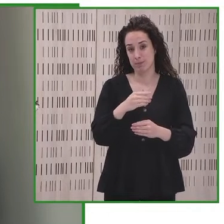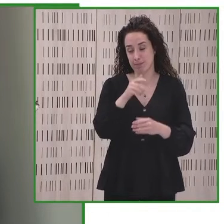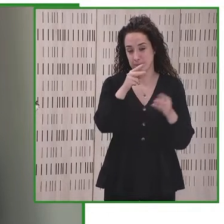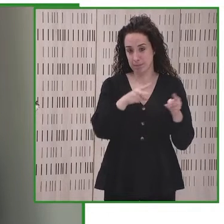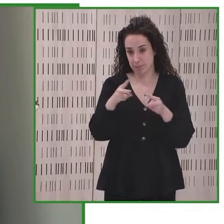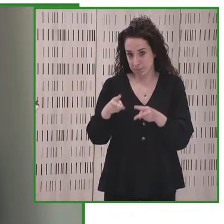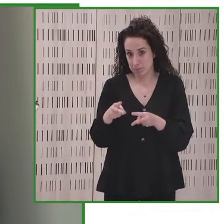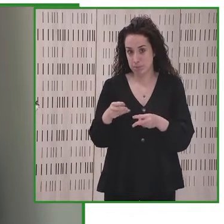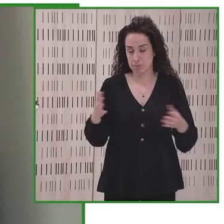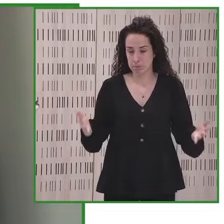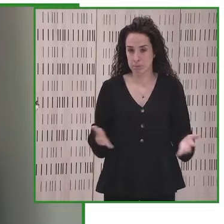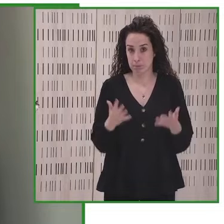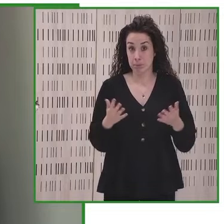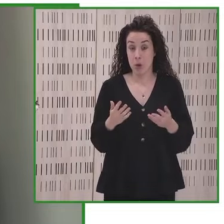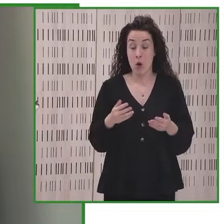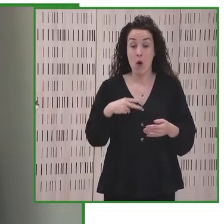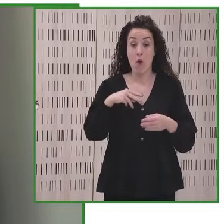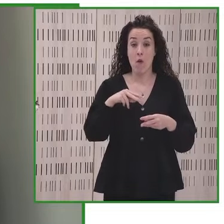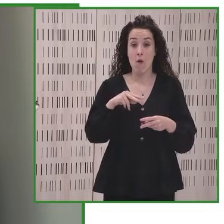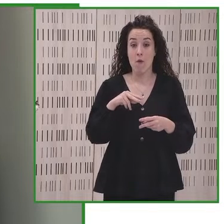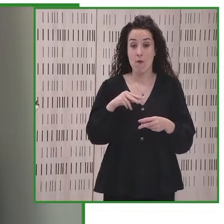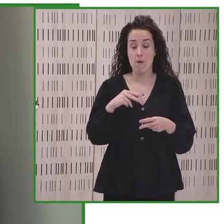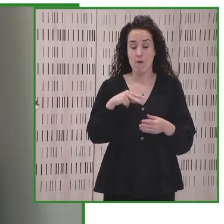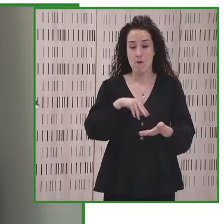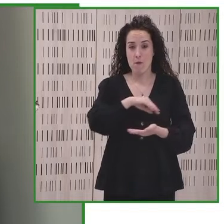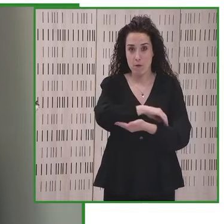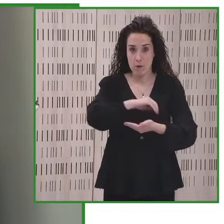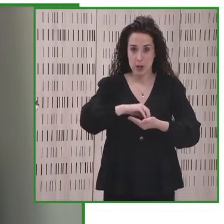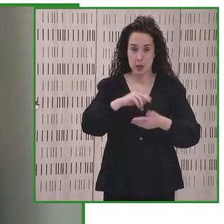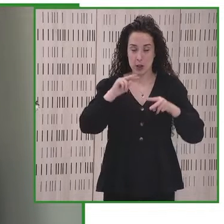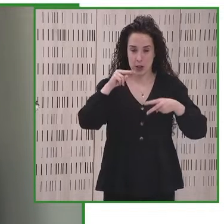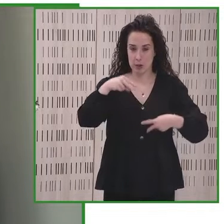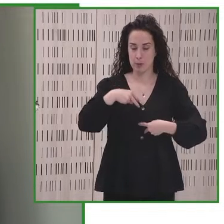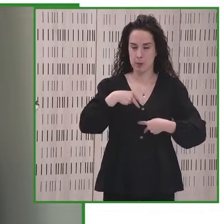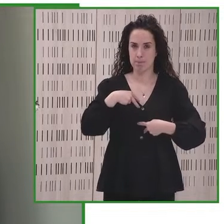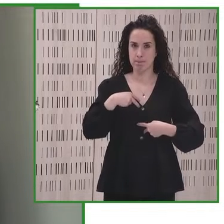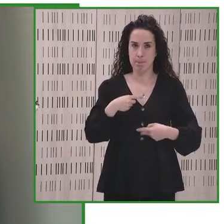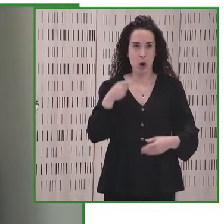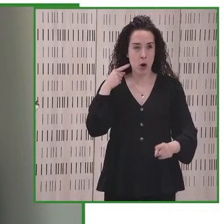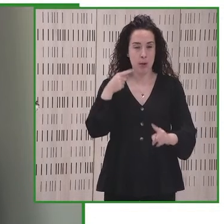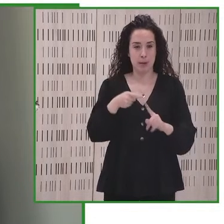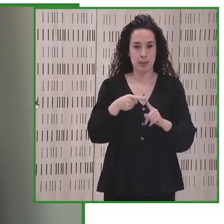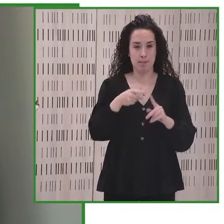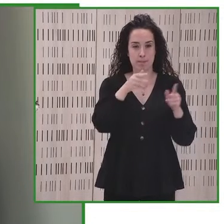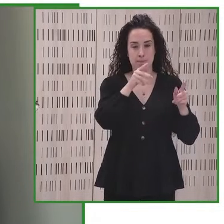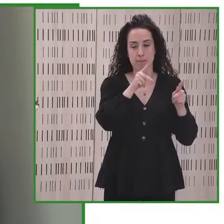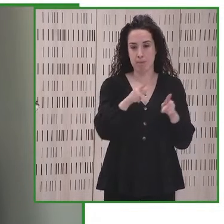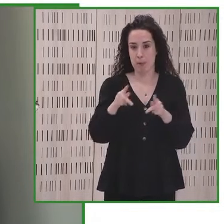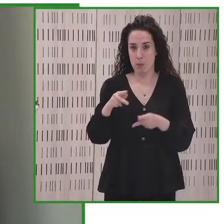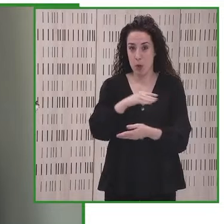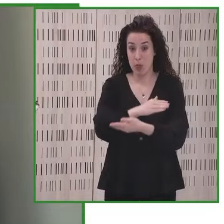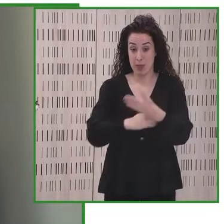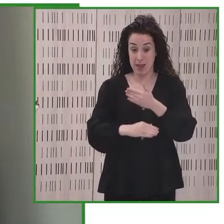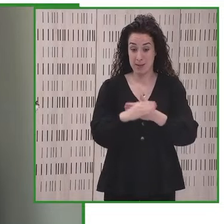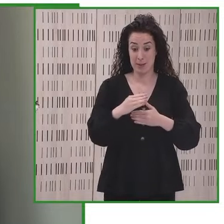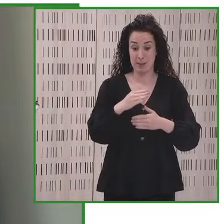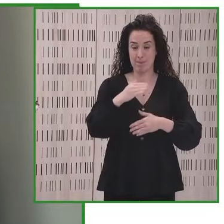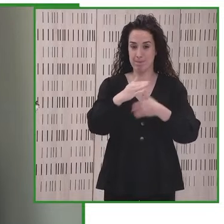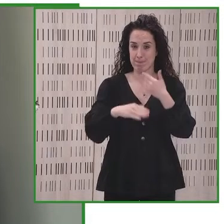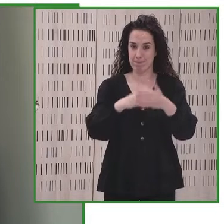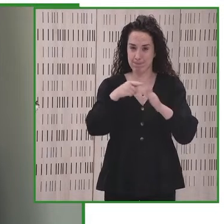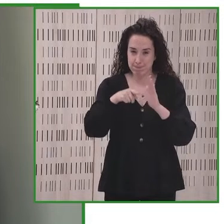Fundación Descúbreme nace con la misión de impulsar la inclusión integral de las personas con discapacidad en diversos ámbitos de desarrollo humano